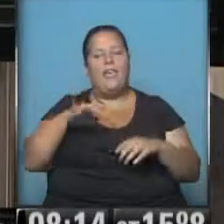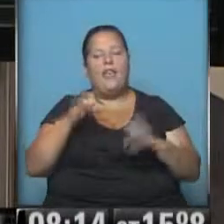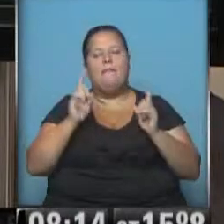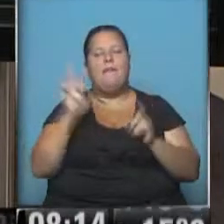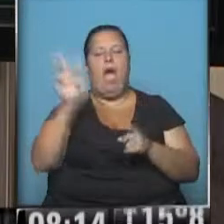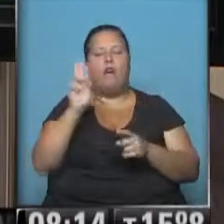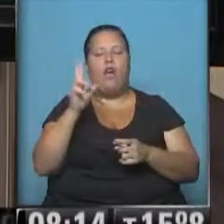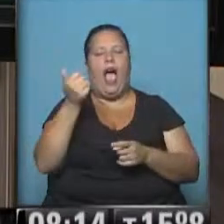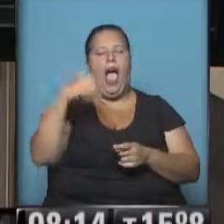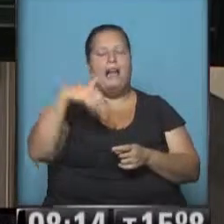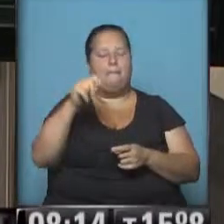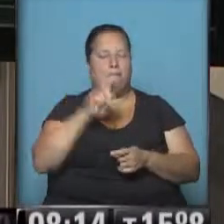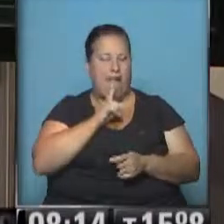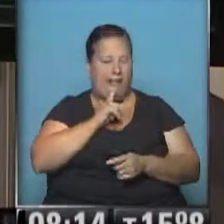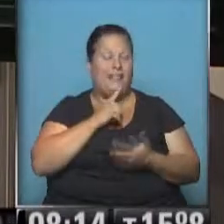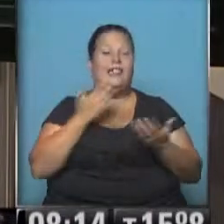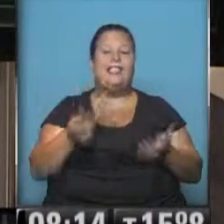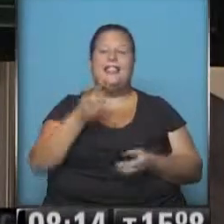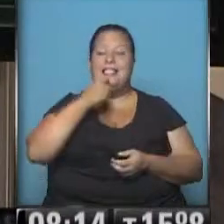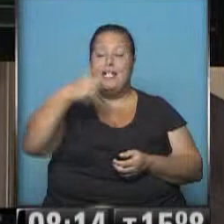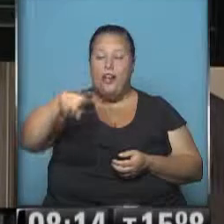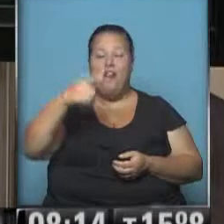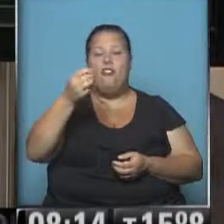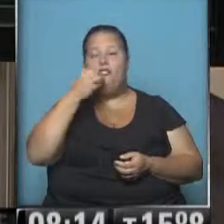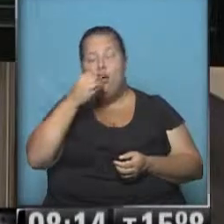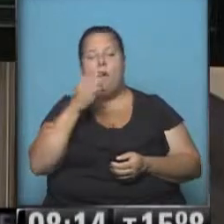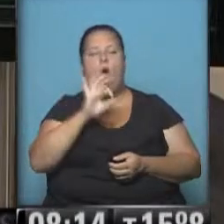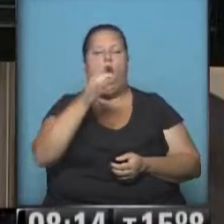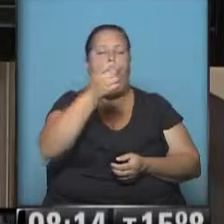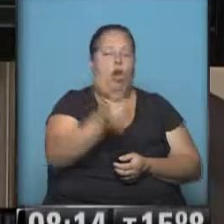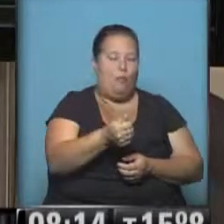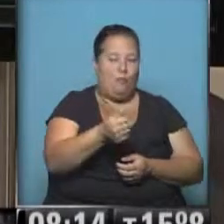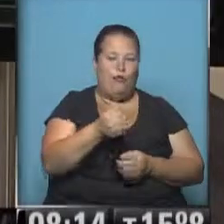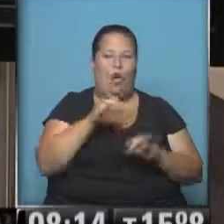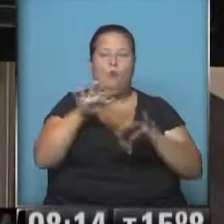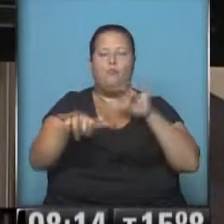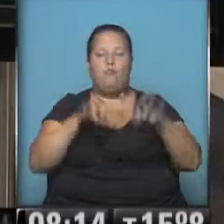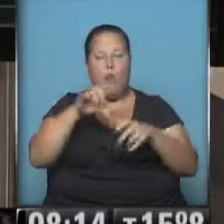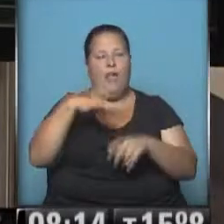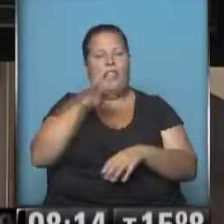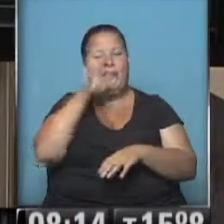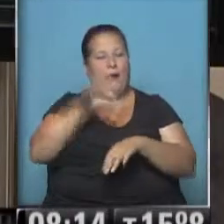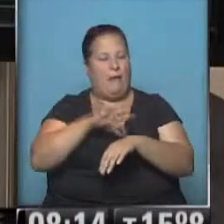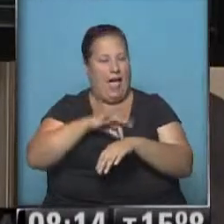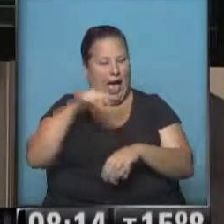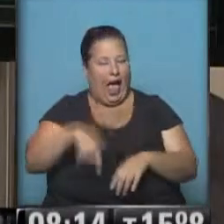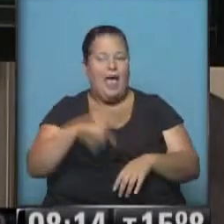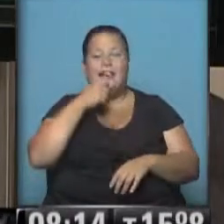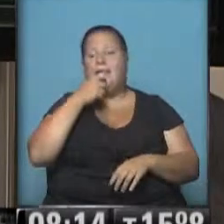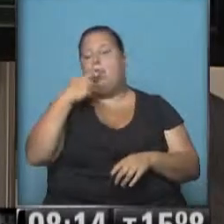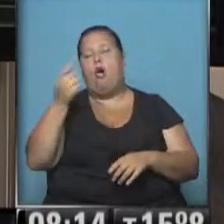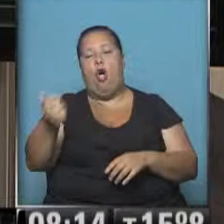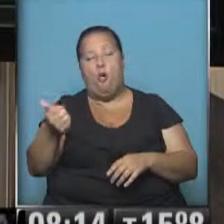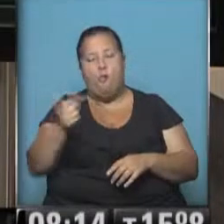están autorizados por el ANMAT. Así que si usted consumió o compró este pulpito en escabeche, tiene que ir al médico. Ahora si lo compró,